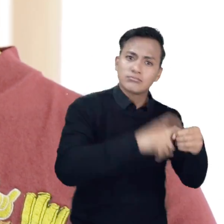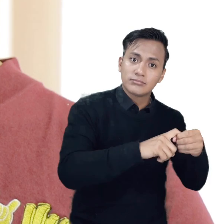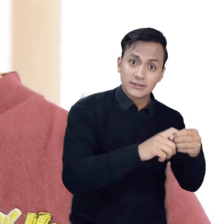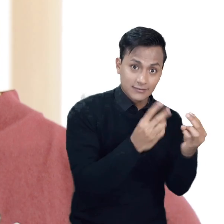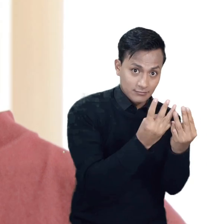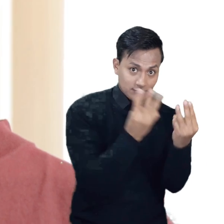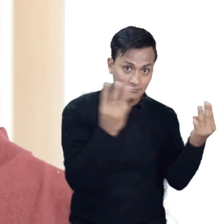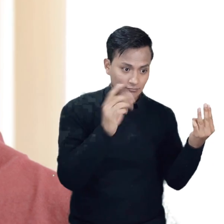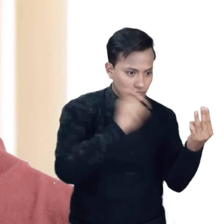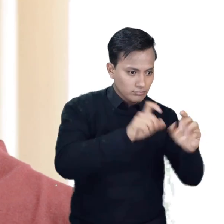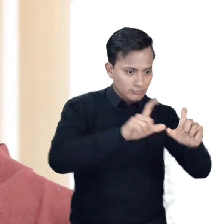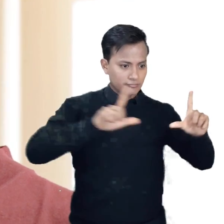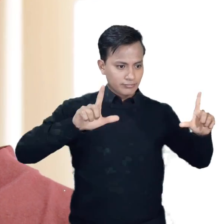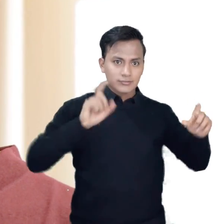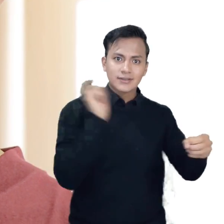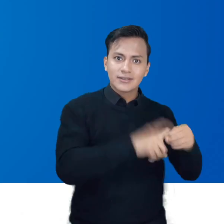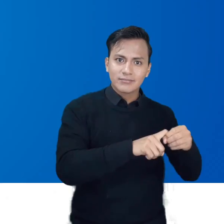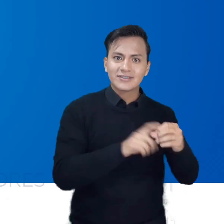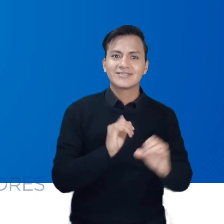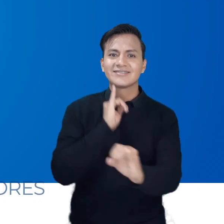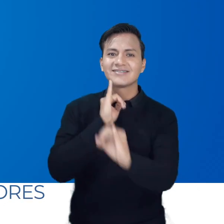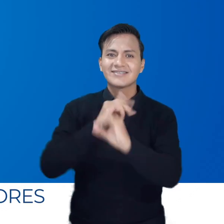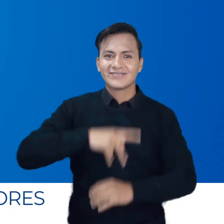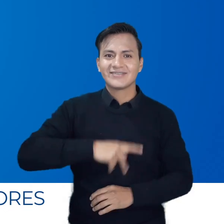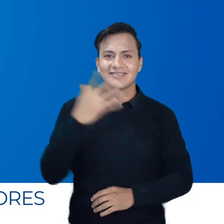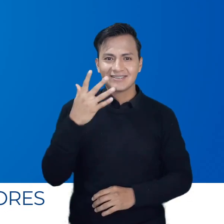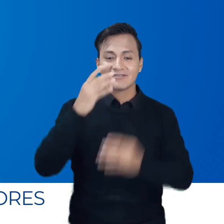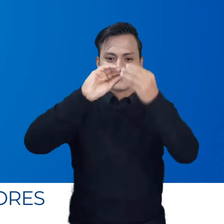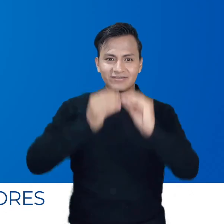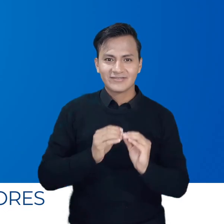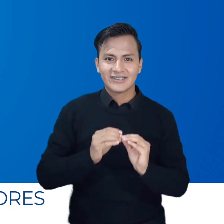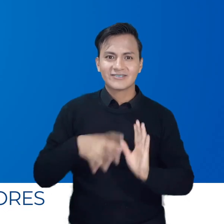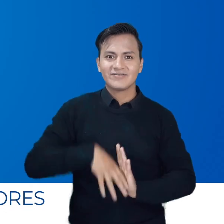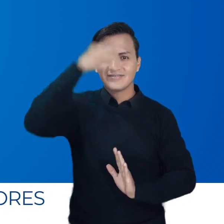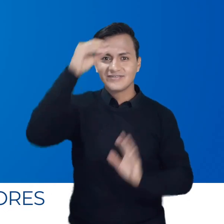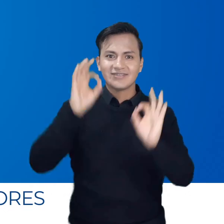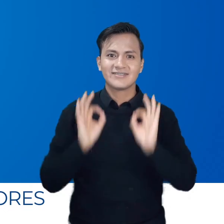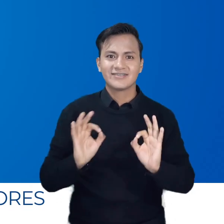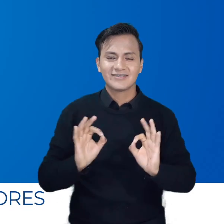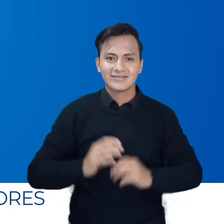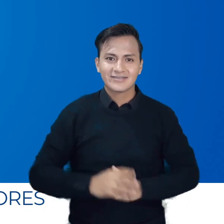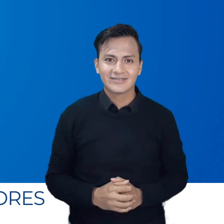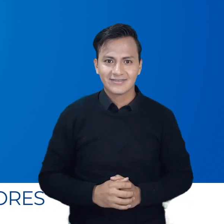dale clic en el link adjunto. Tecnológico Pichincha, formando excelentes emprendedores.